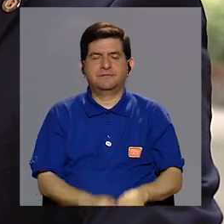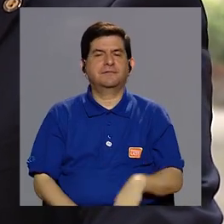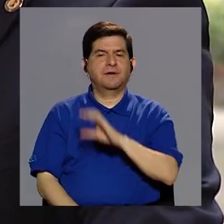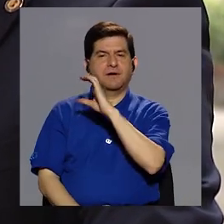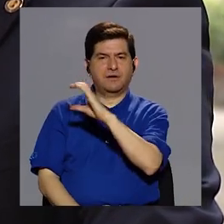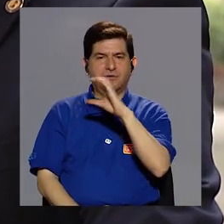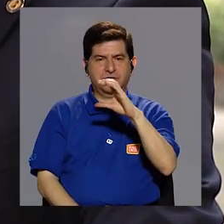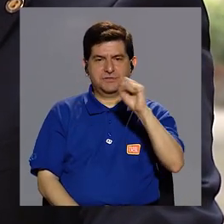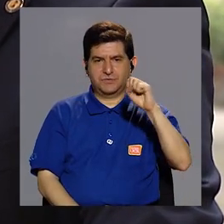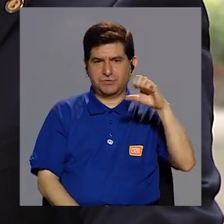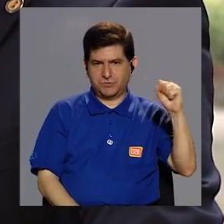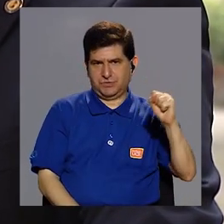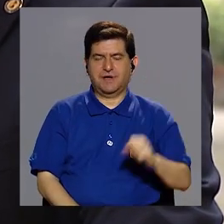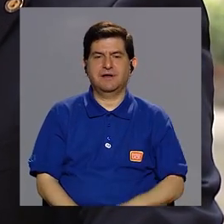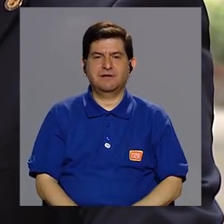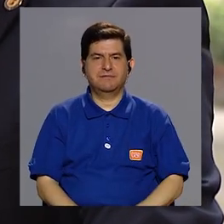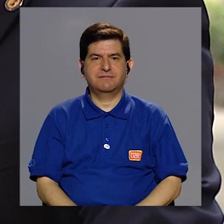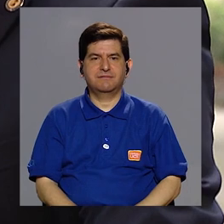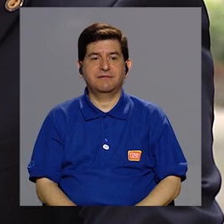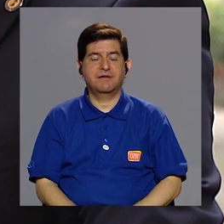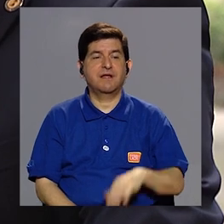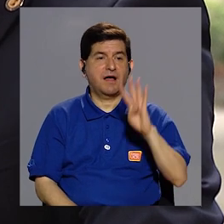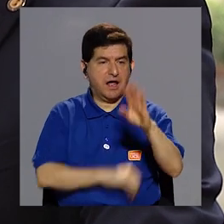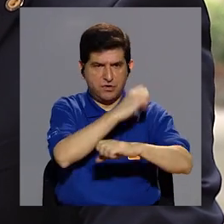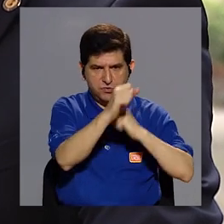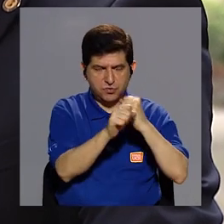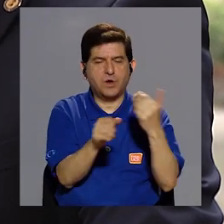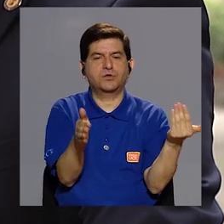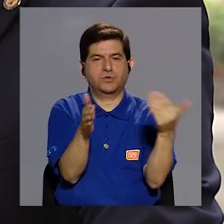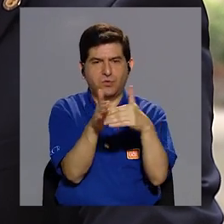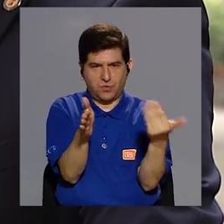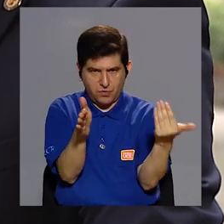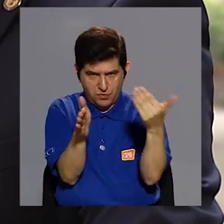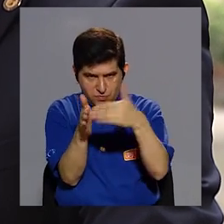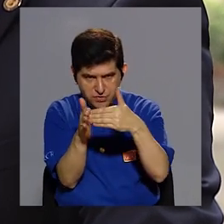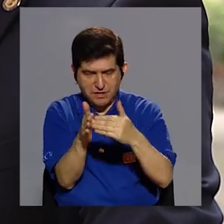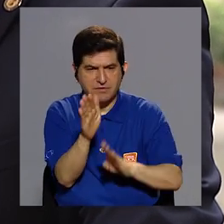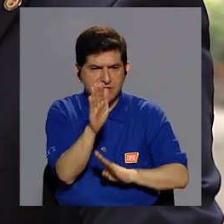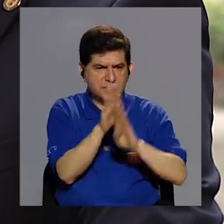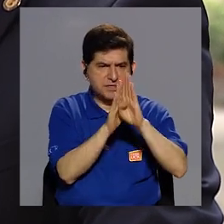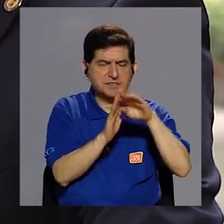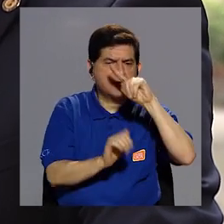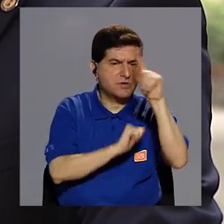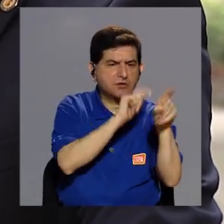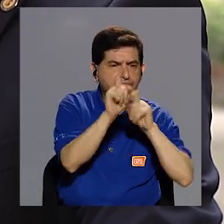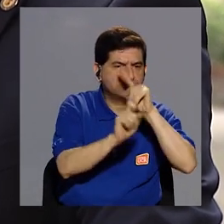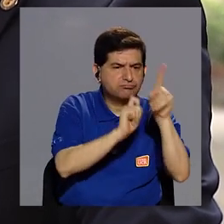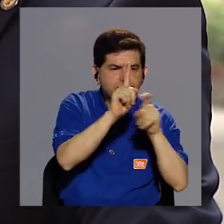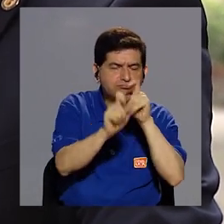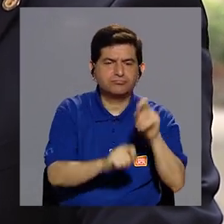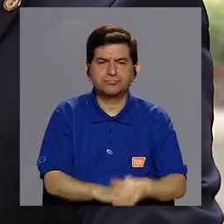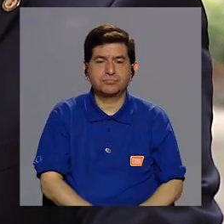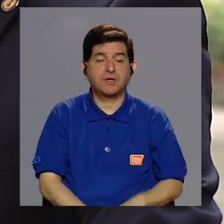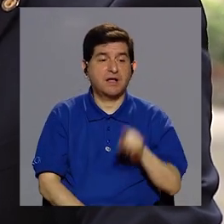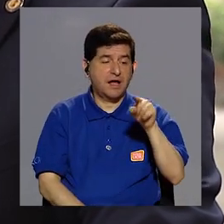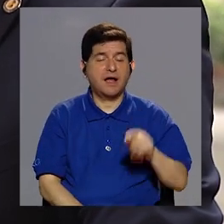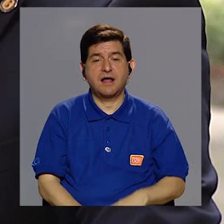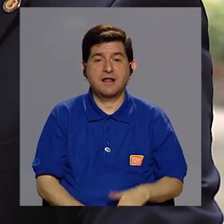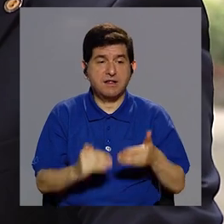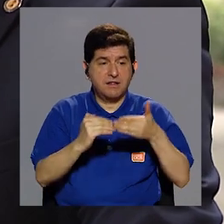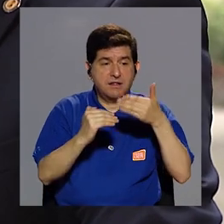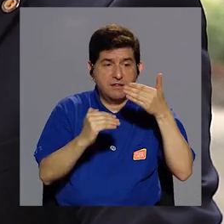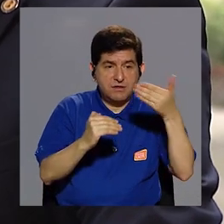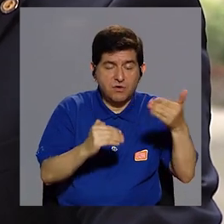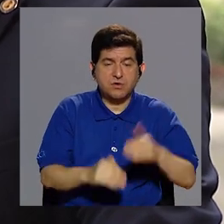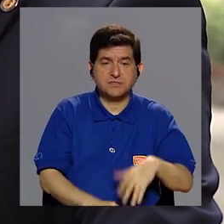la Caja Costarricense de Seguro Social cada cuatro años desarrolla una encuesta de factores de